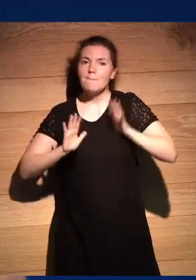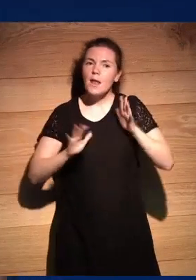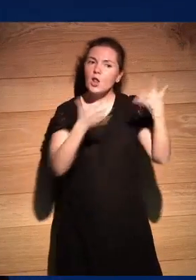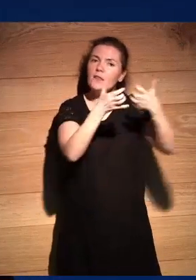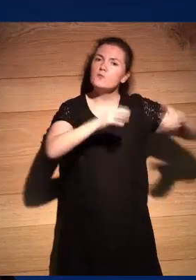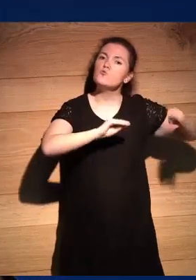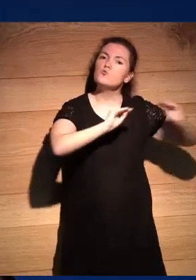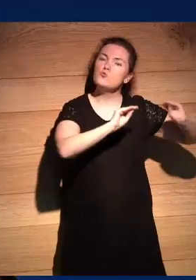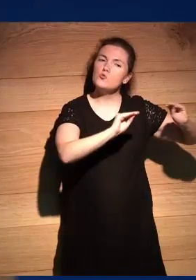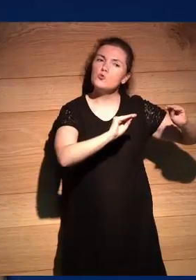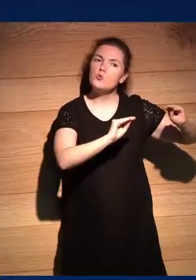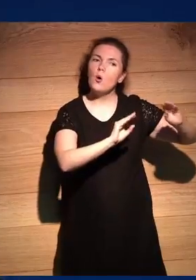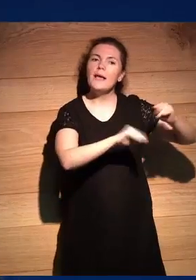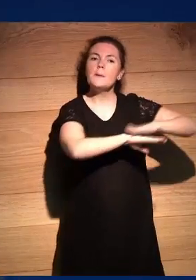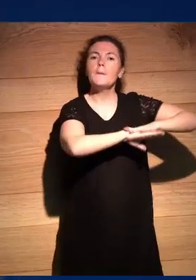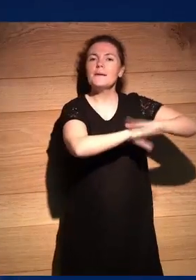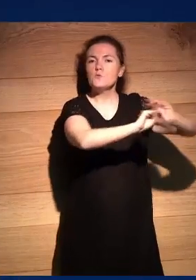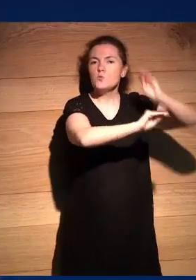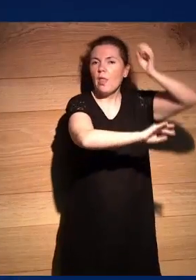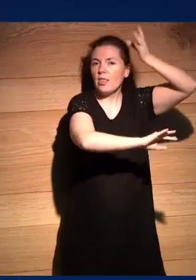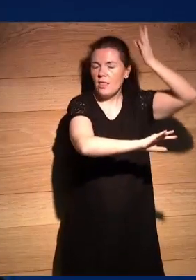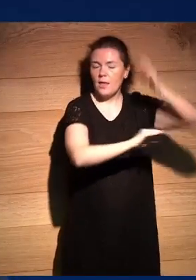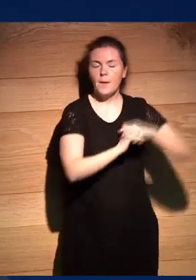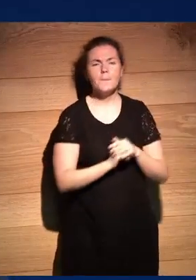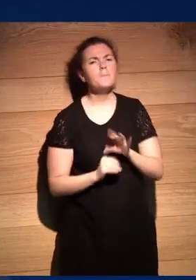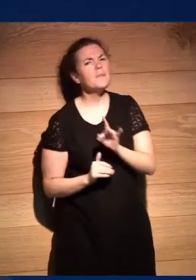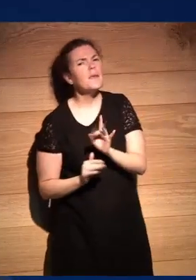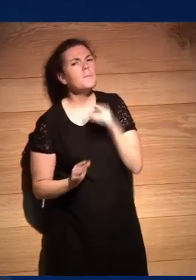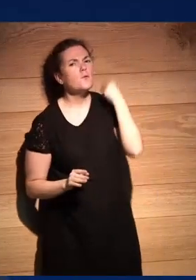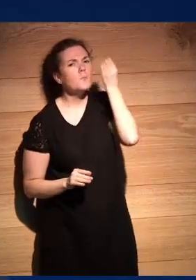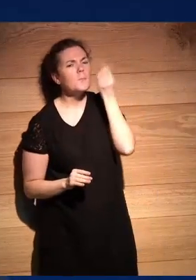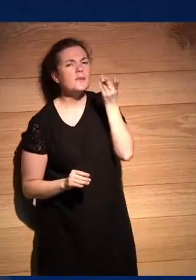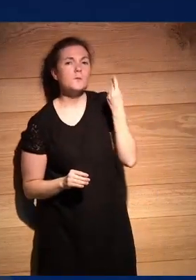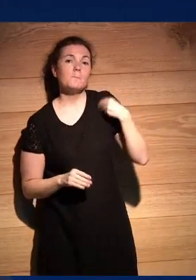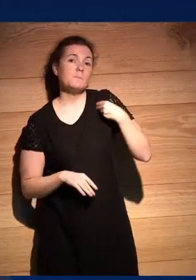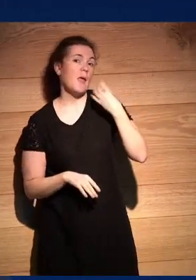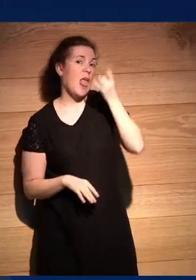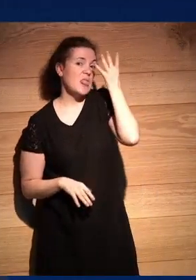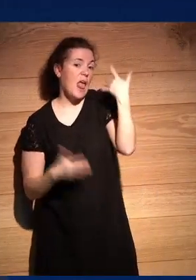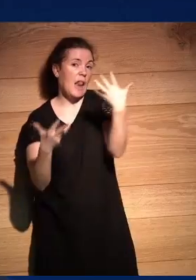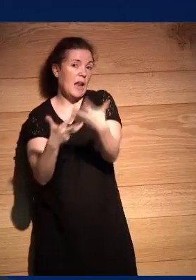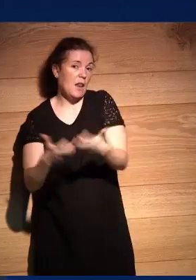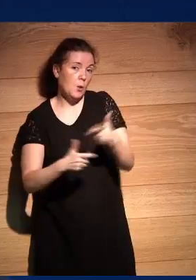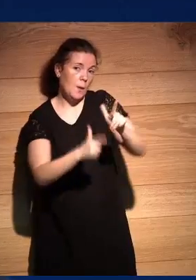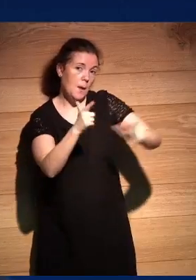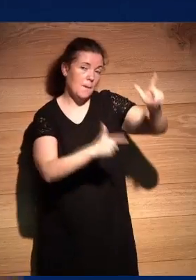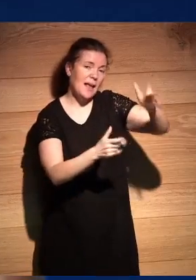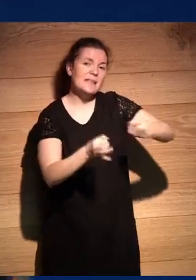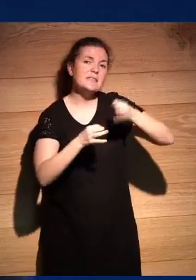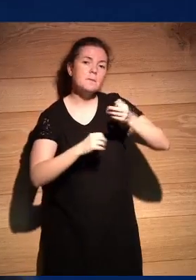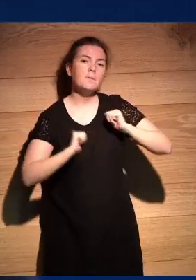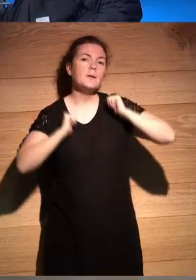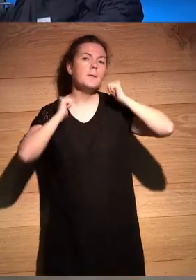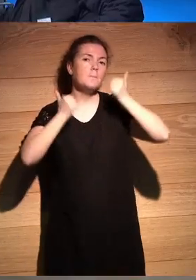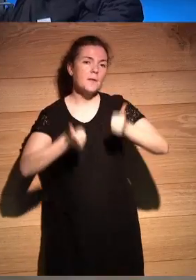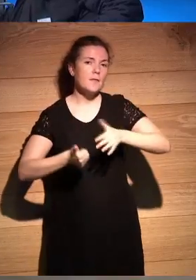texto se basa alrededor de esa idea pero yo creo que la misma idea de la narración del viaje siempre está construida por